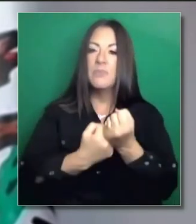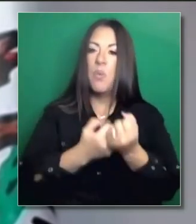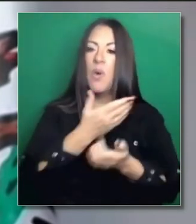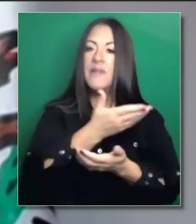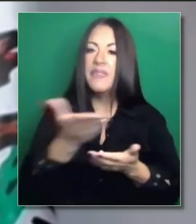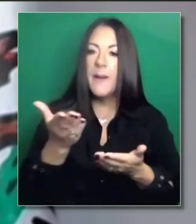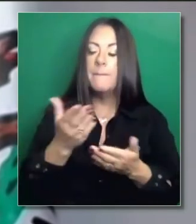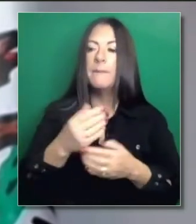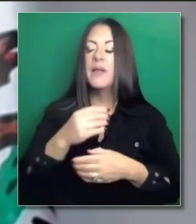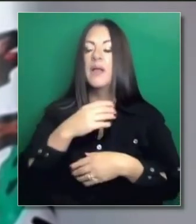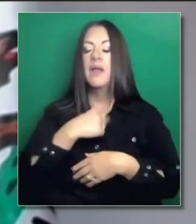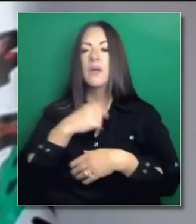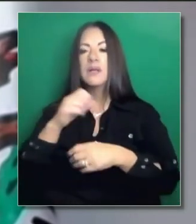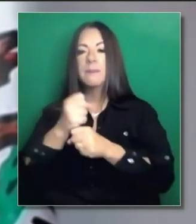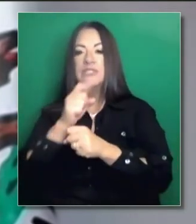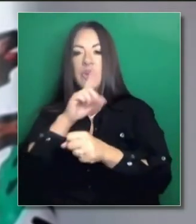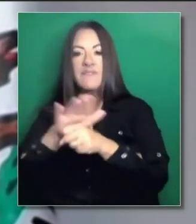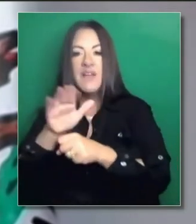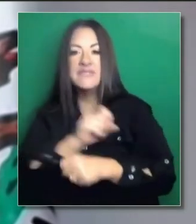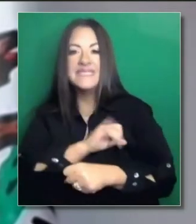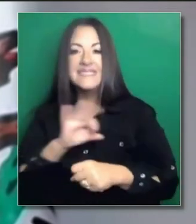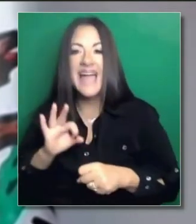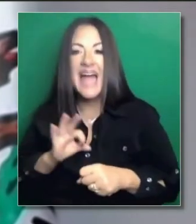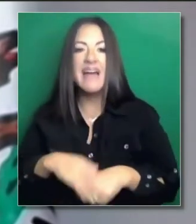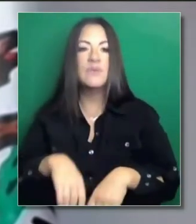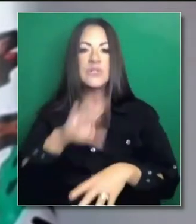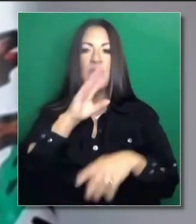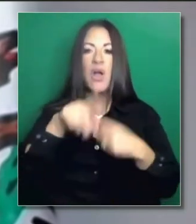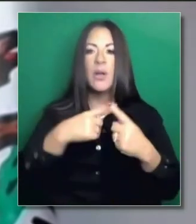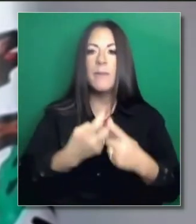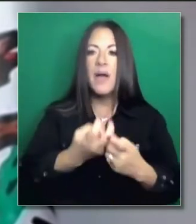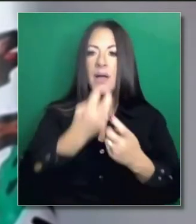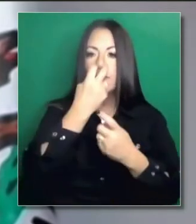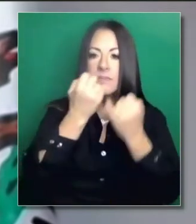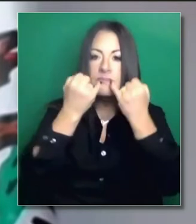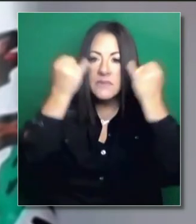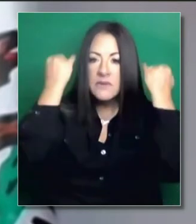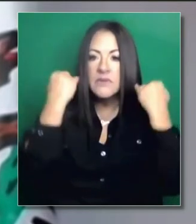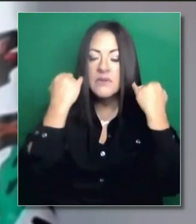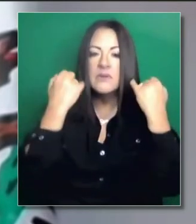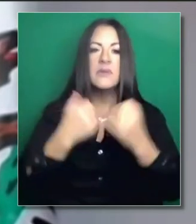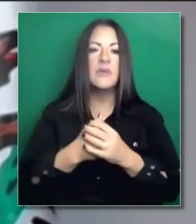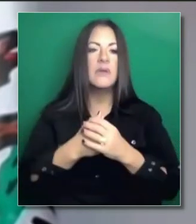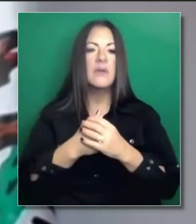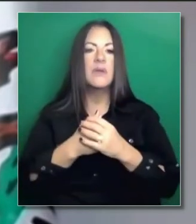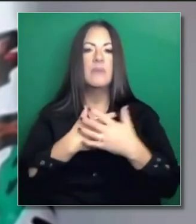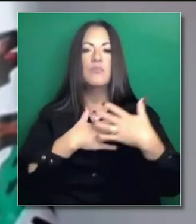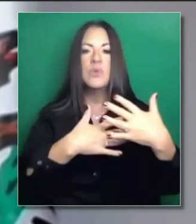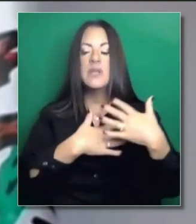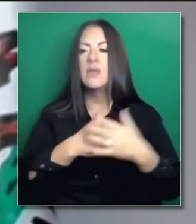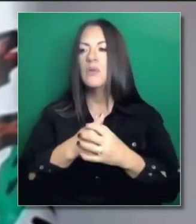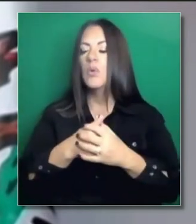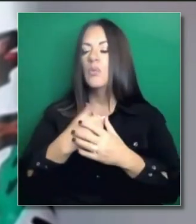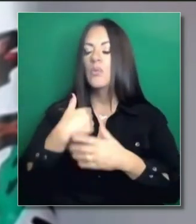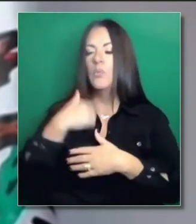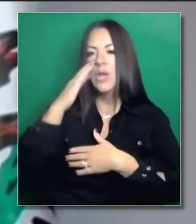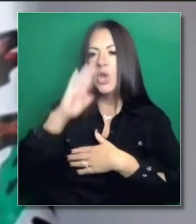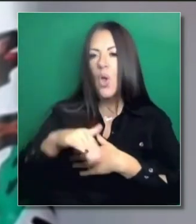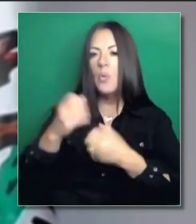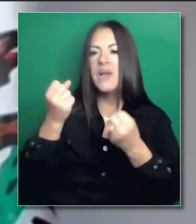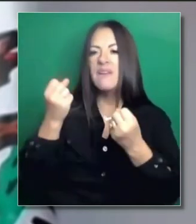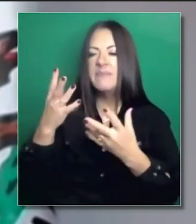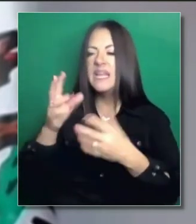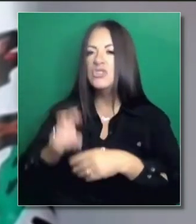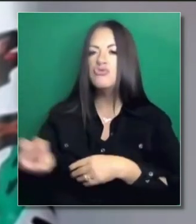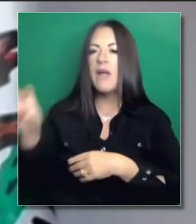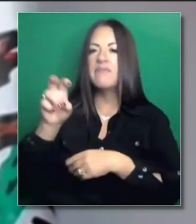equipados con los suministros, con el oxígeno, con enfermeros, los enfermeros que provienen de otras